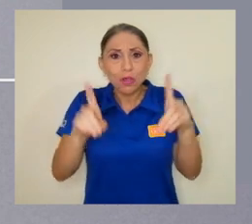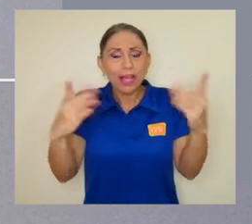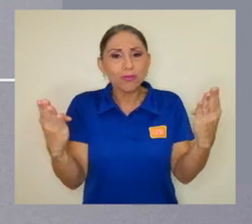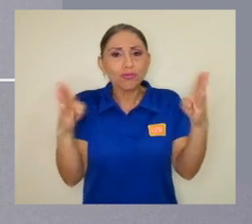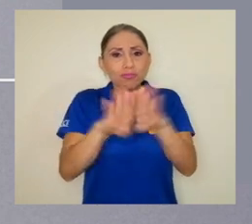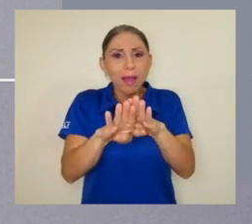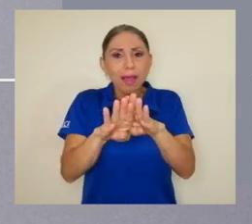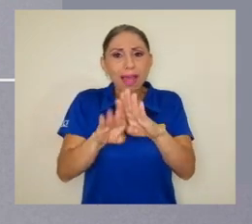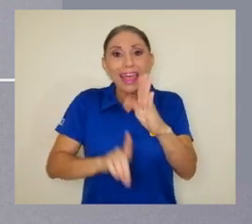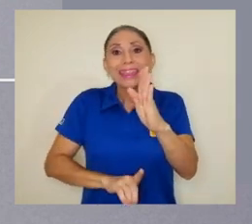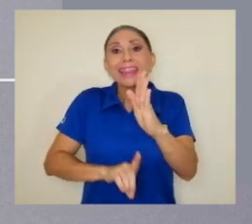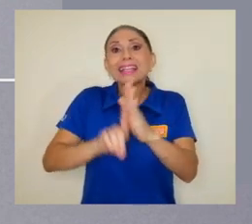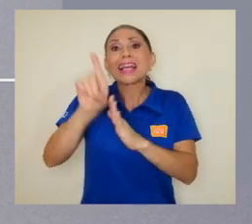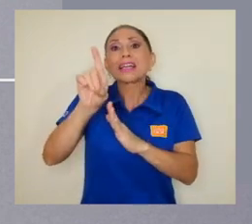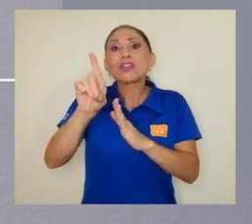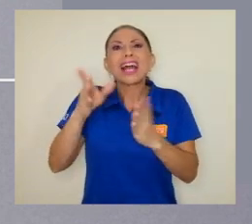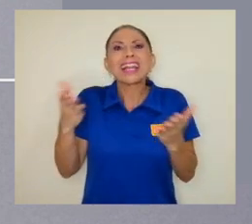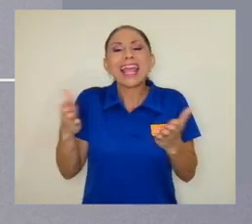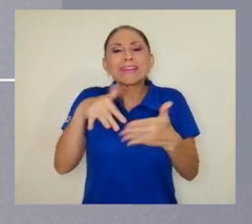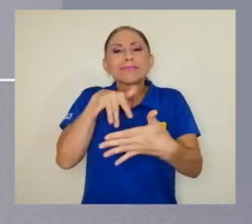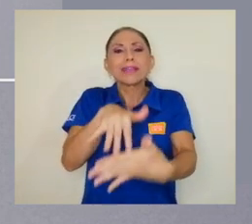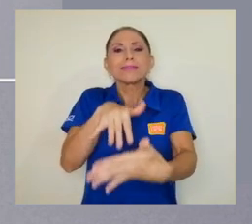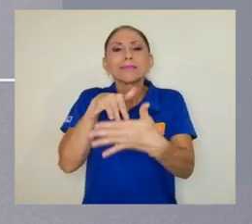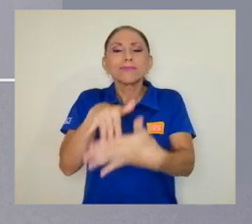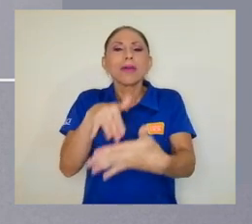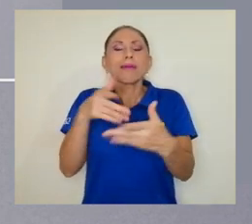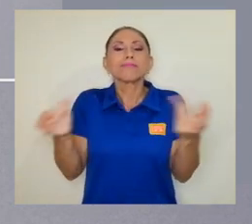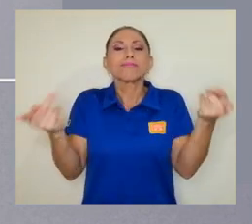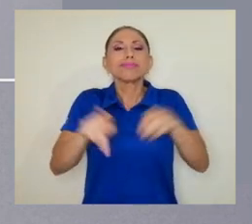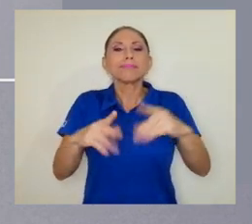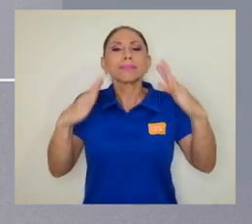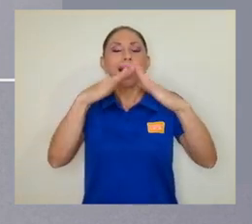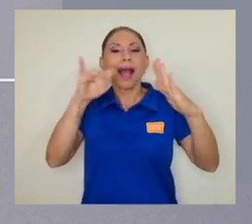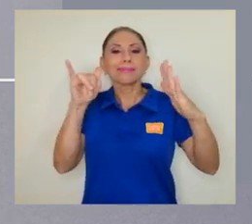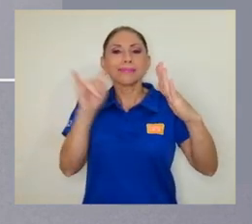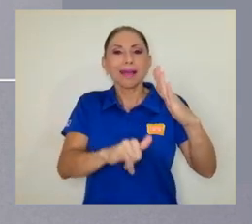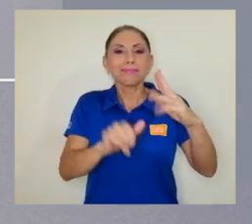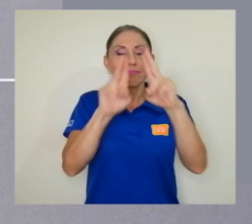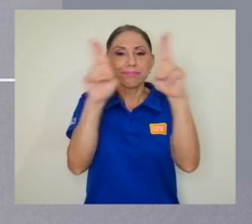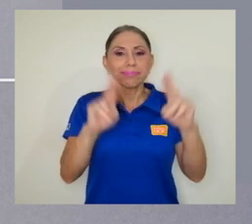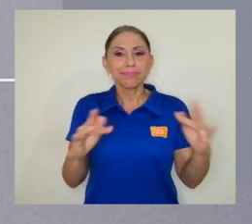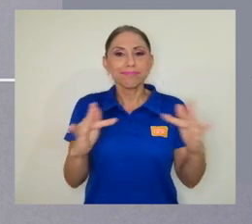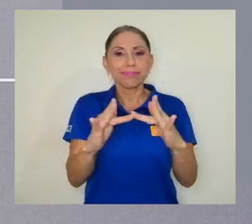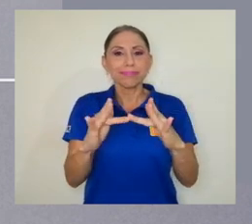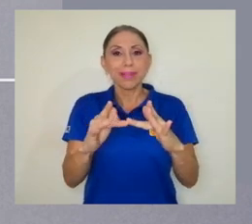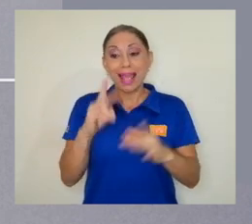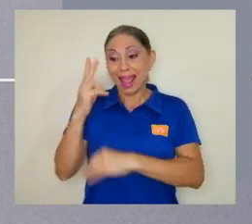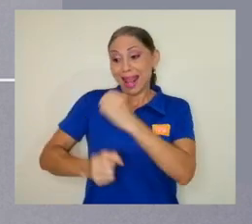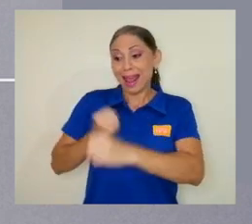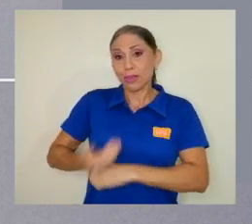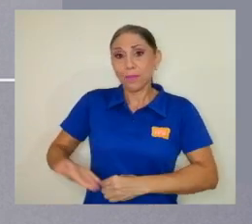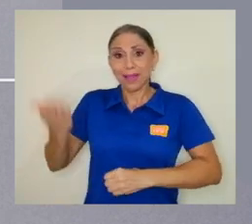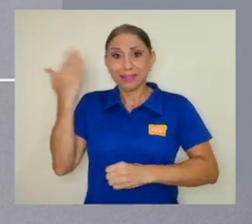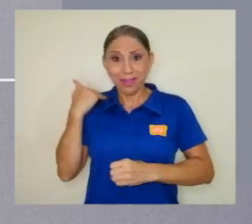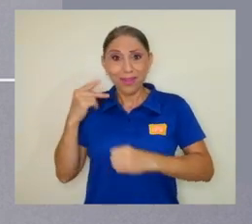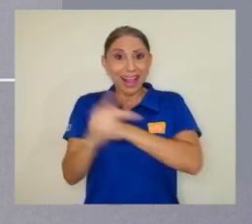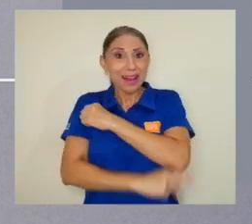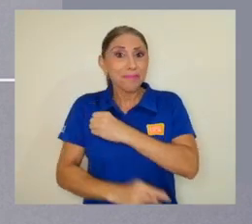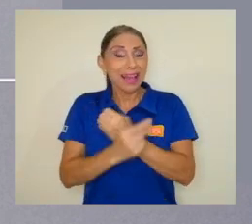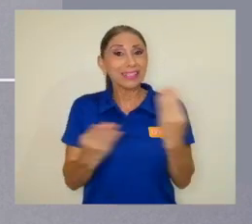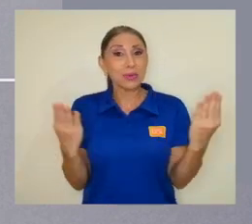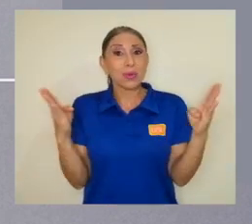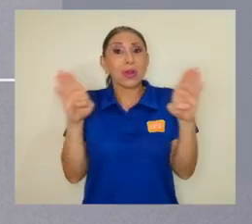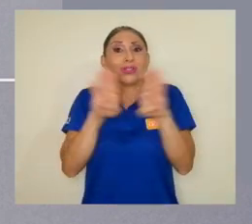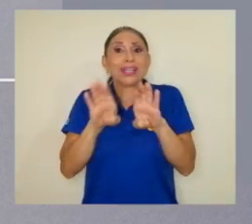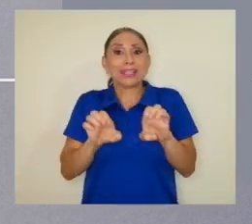y a desarrollar una escuela improvisada en casa. En el 2020, el país inició uno de los cierres educativos más